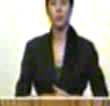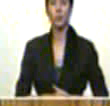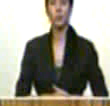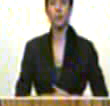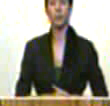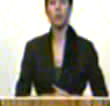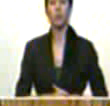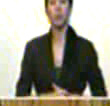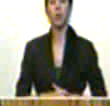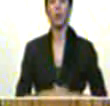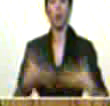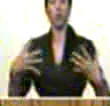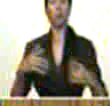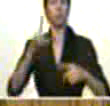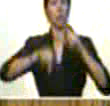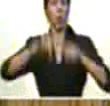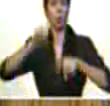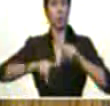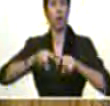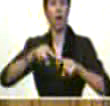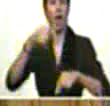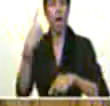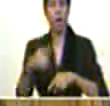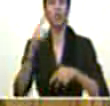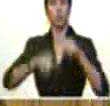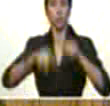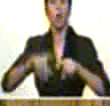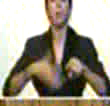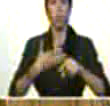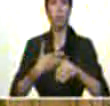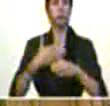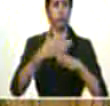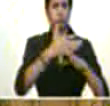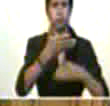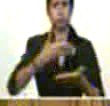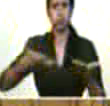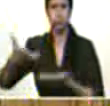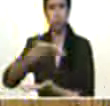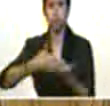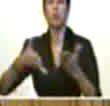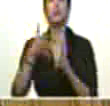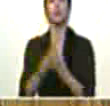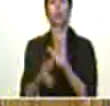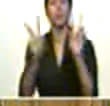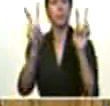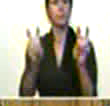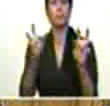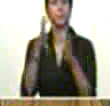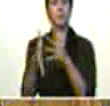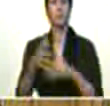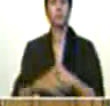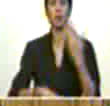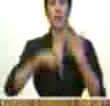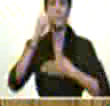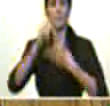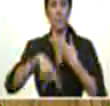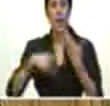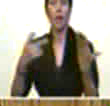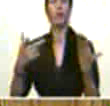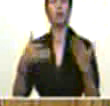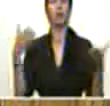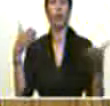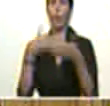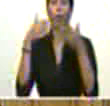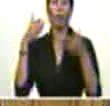Hay un conjunto de elementos que estoy seguro podamos compartir sobre los planes contra